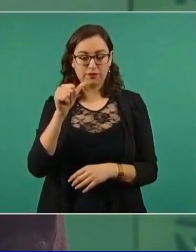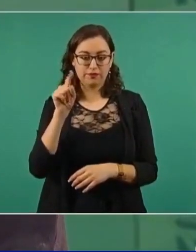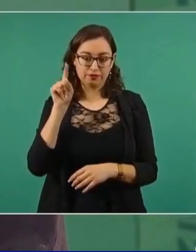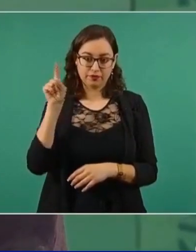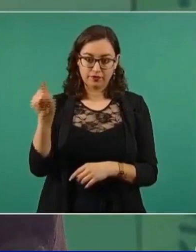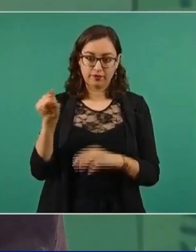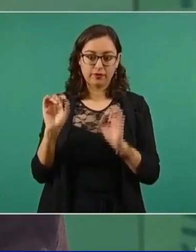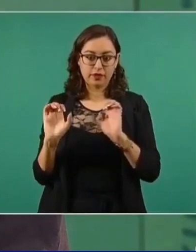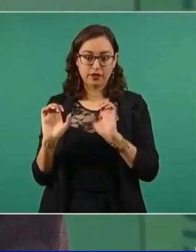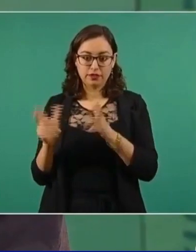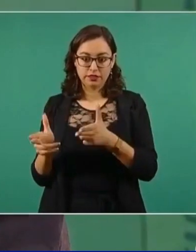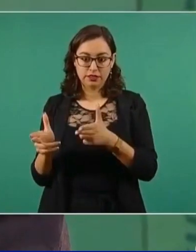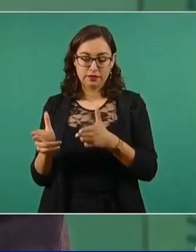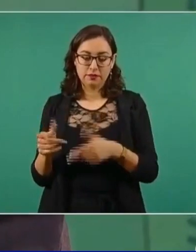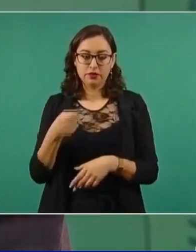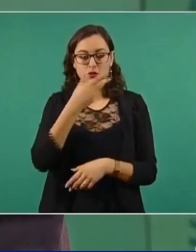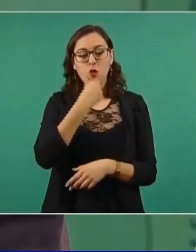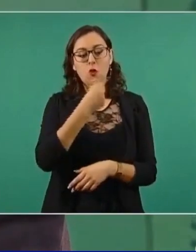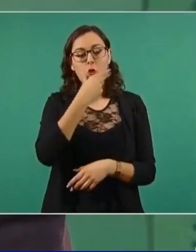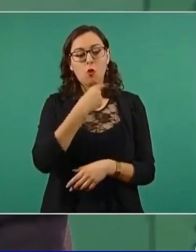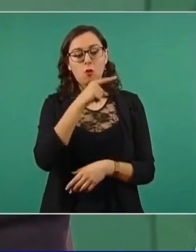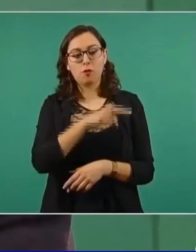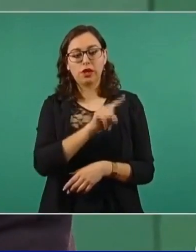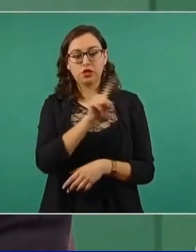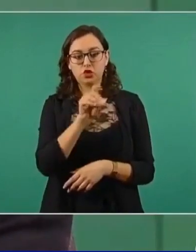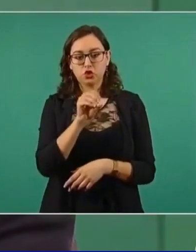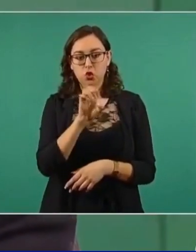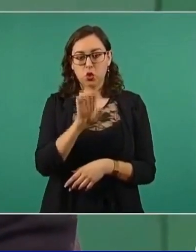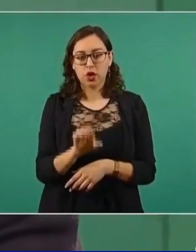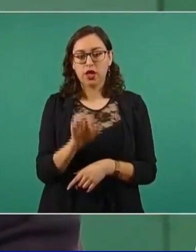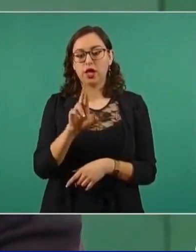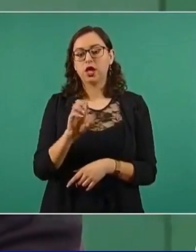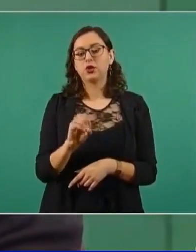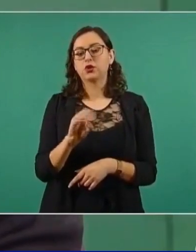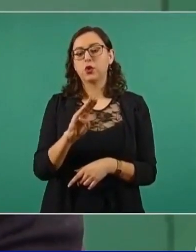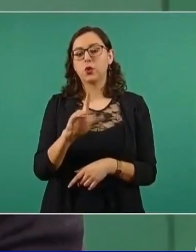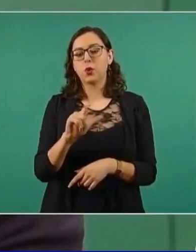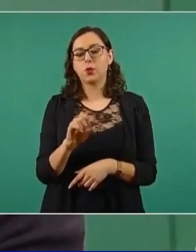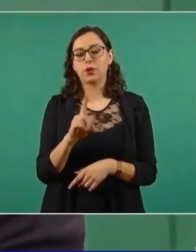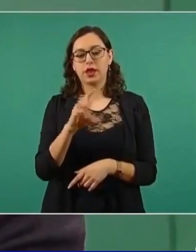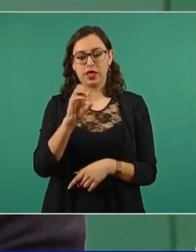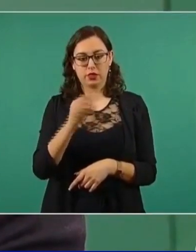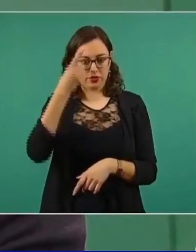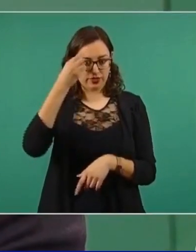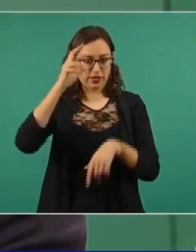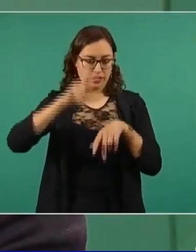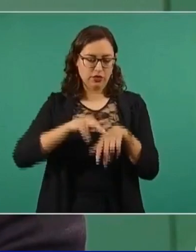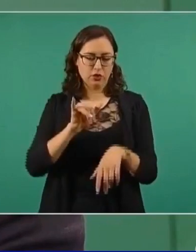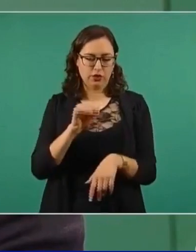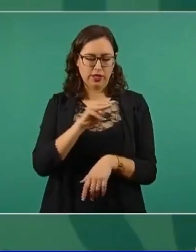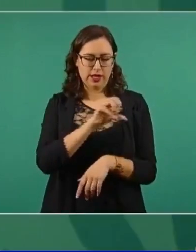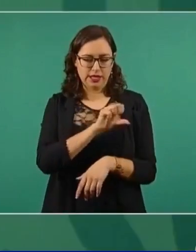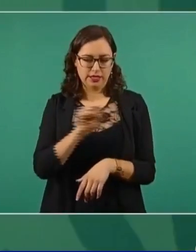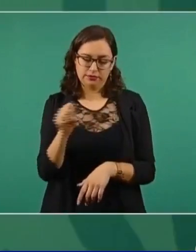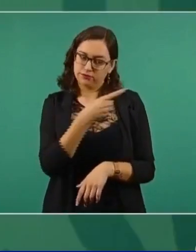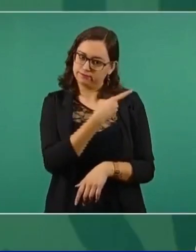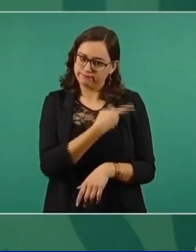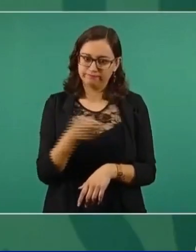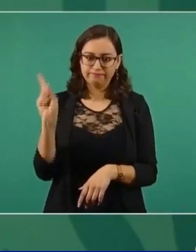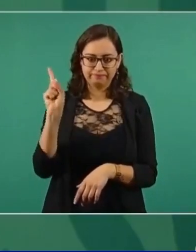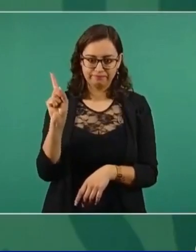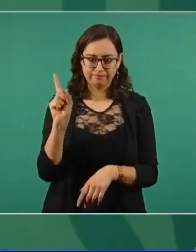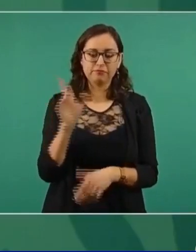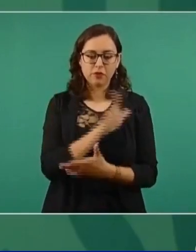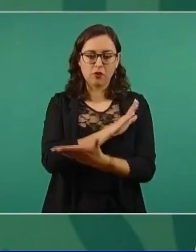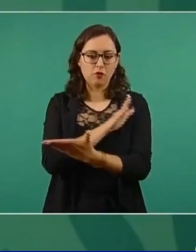Chiapas, Zoe Robledo, está allá el director del Seguro Social y